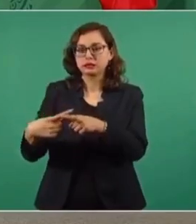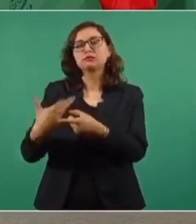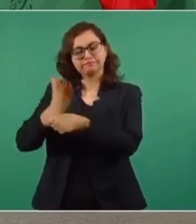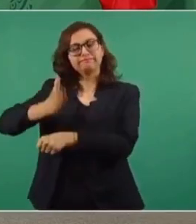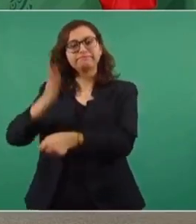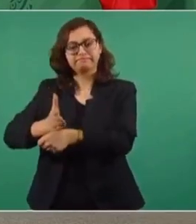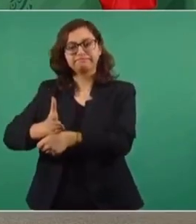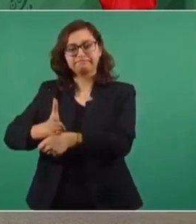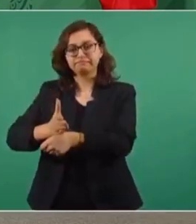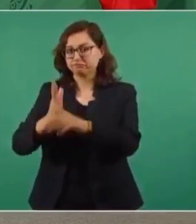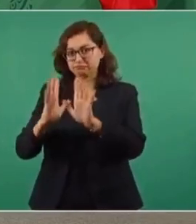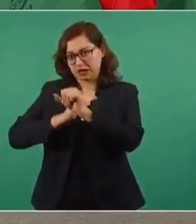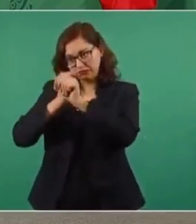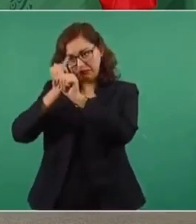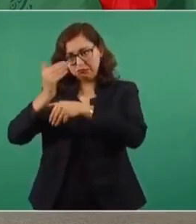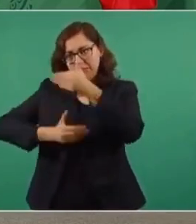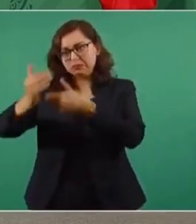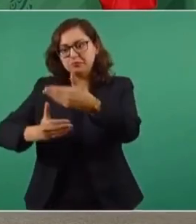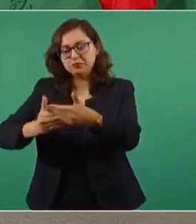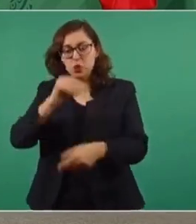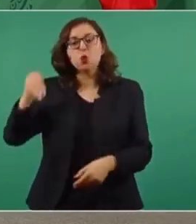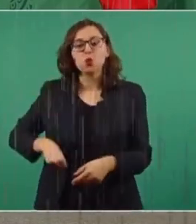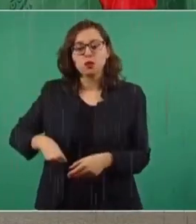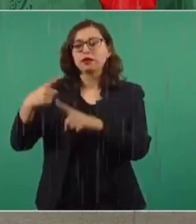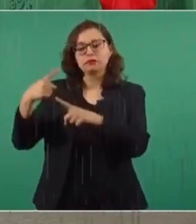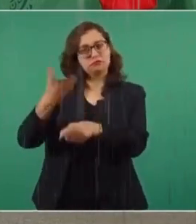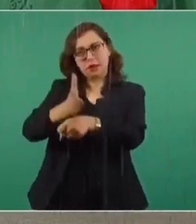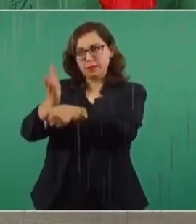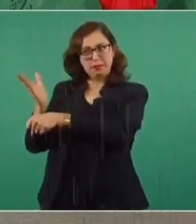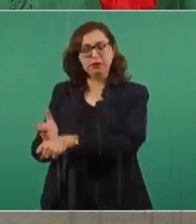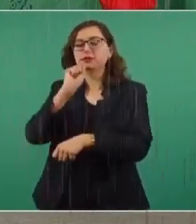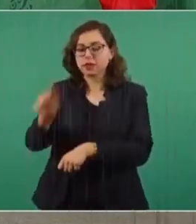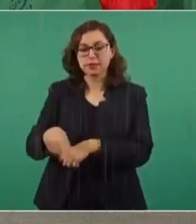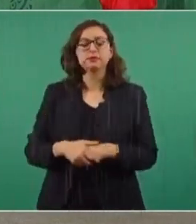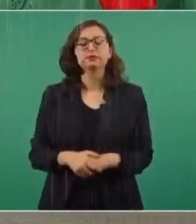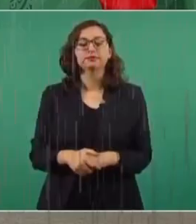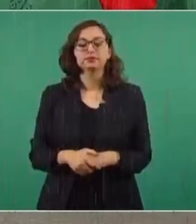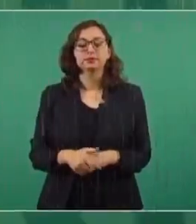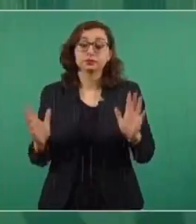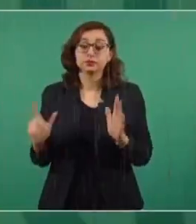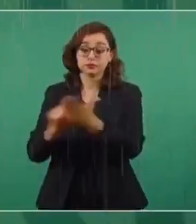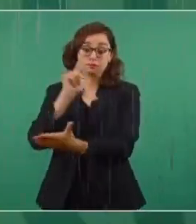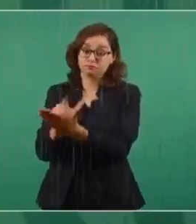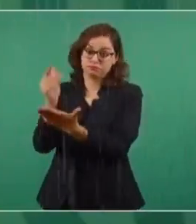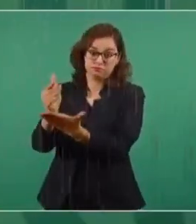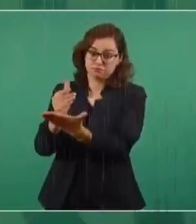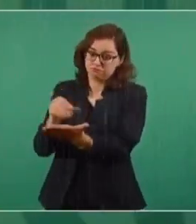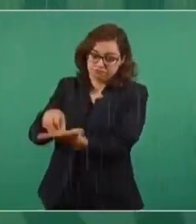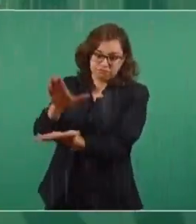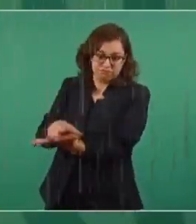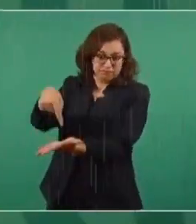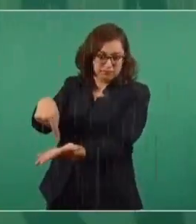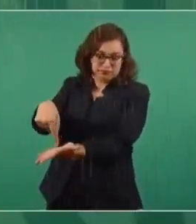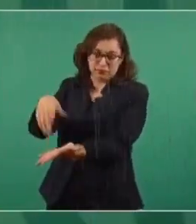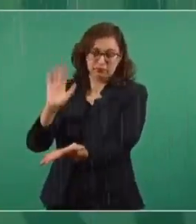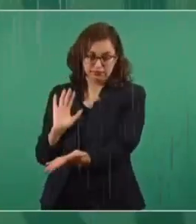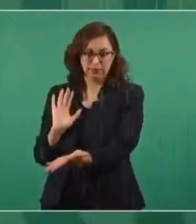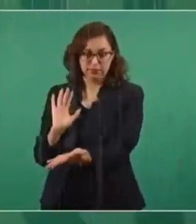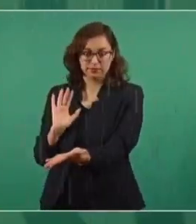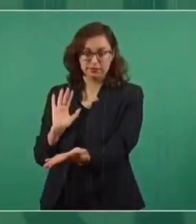responsables, a quienes resulten responsables de la investigación. También de conformidad con la ley, porque